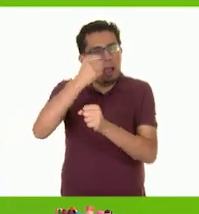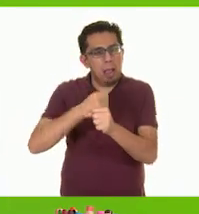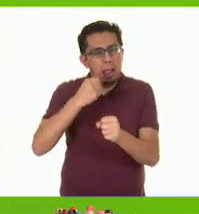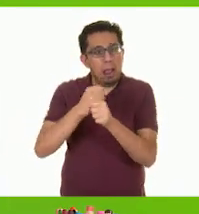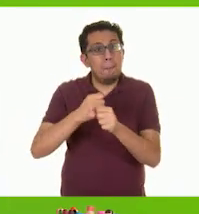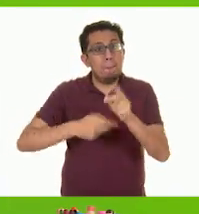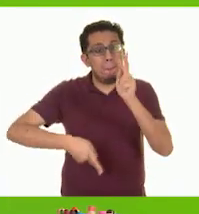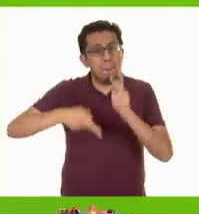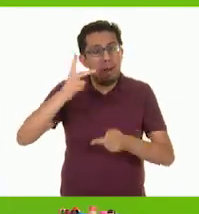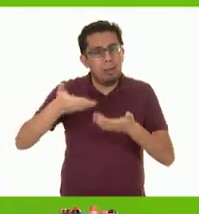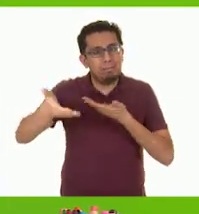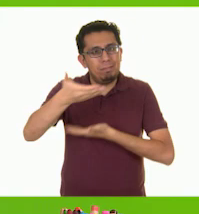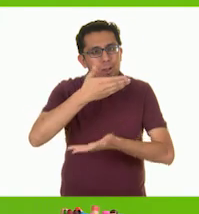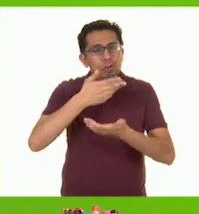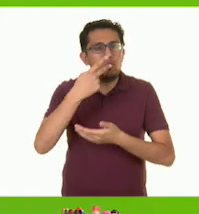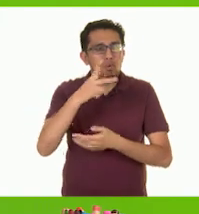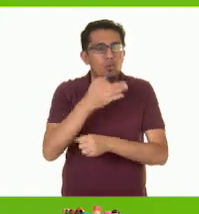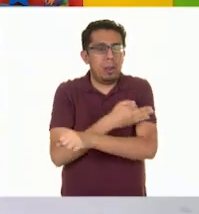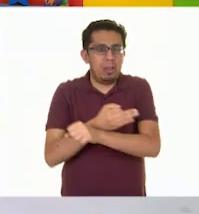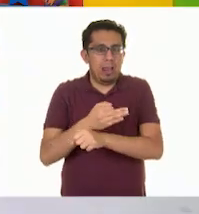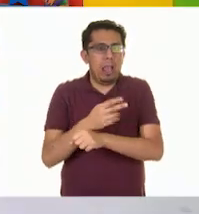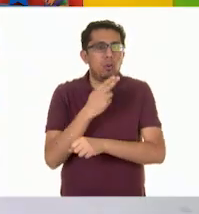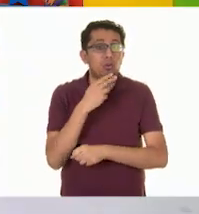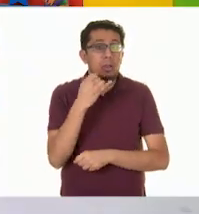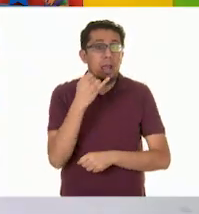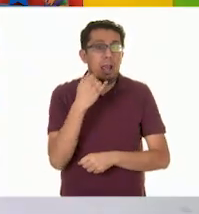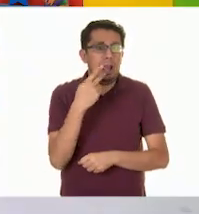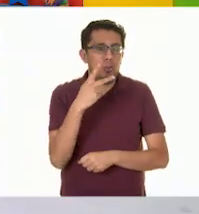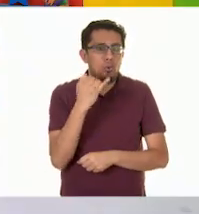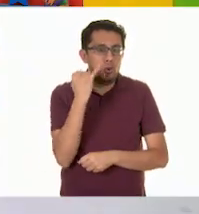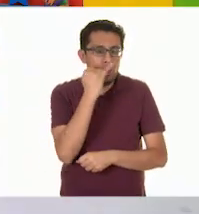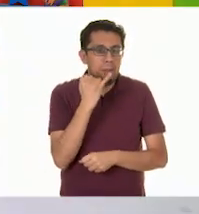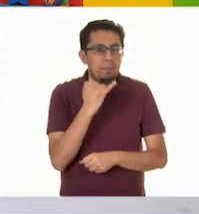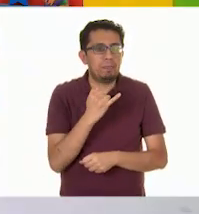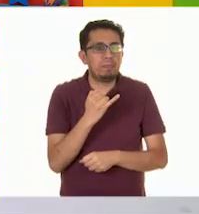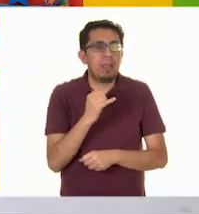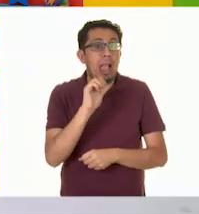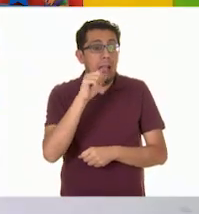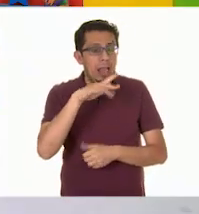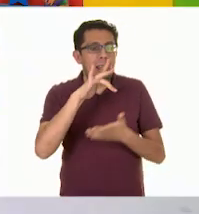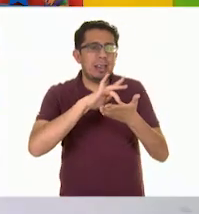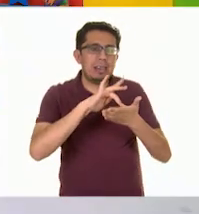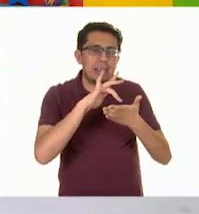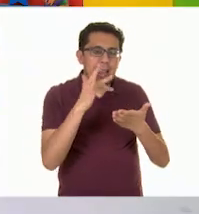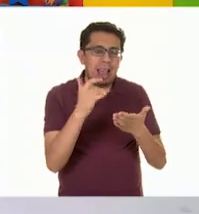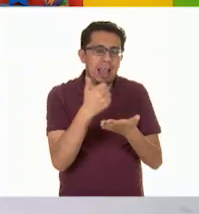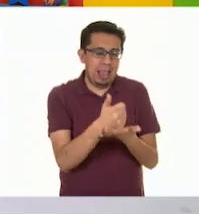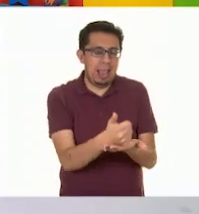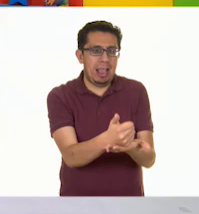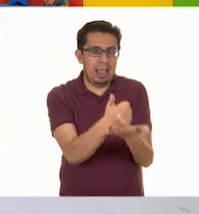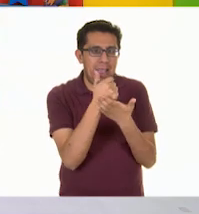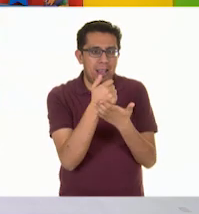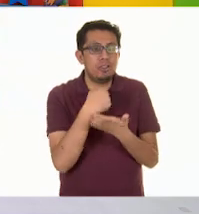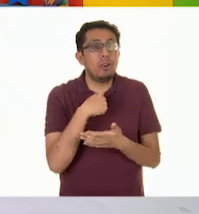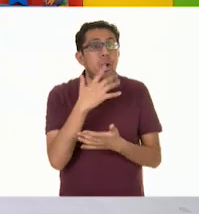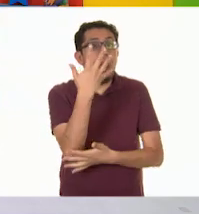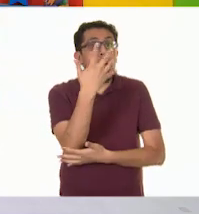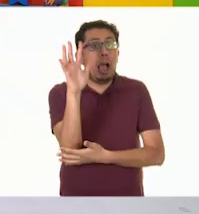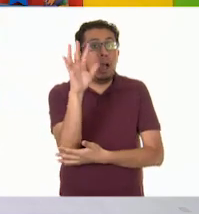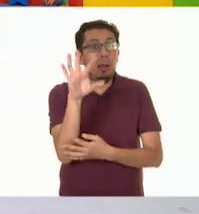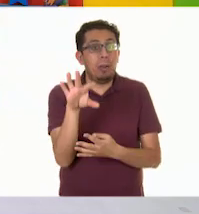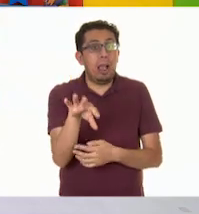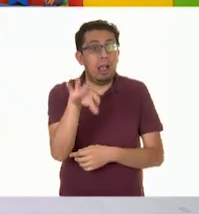platica con tu familia en tu lengua materna. Ana, muchísimas gracias por ayudarme a elegir mi árbol.